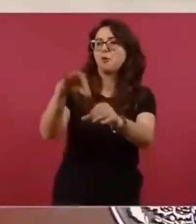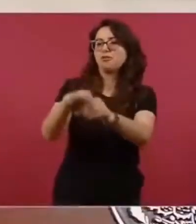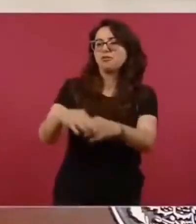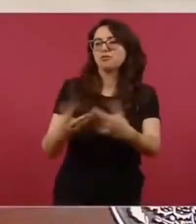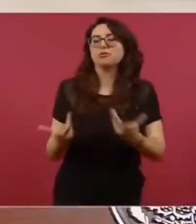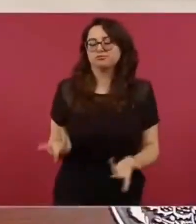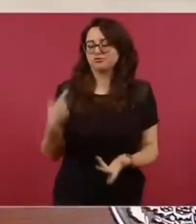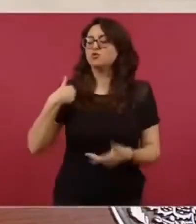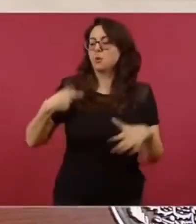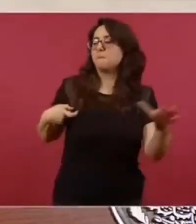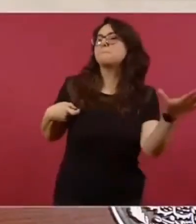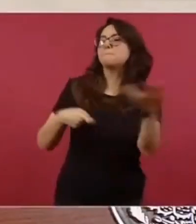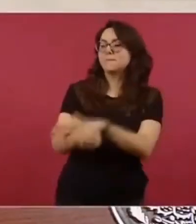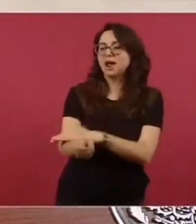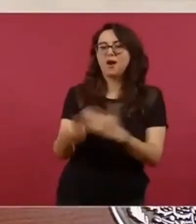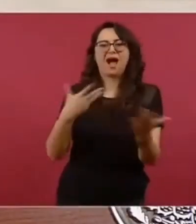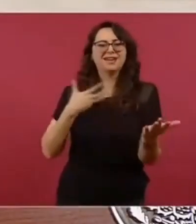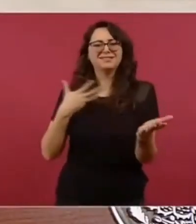energética.